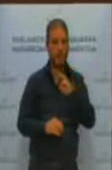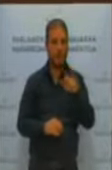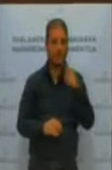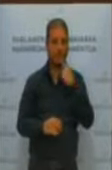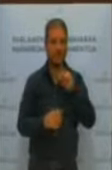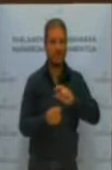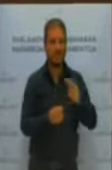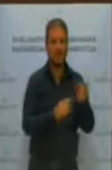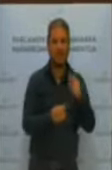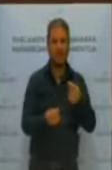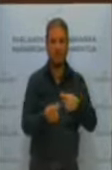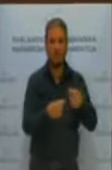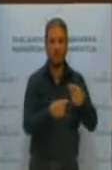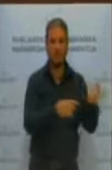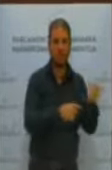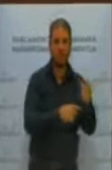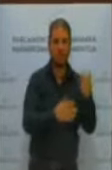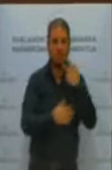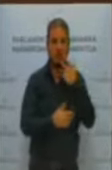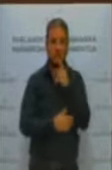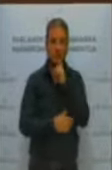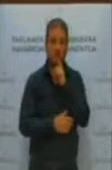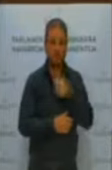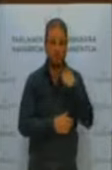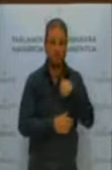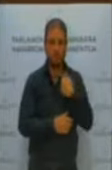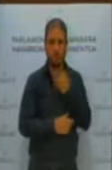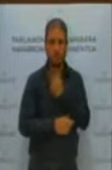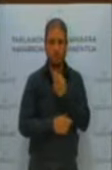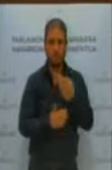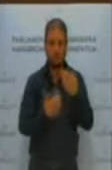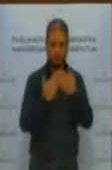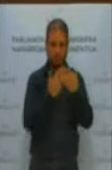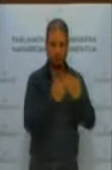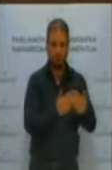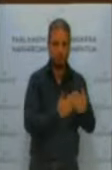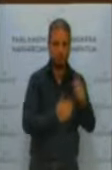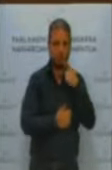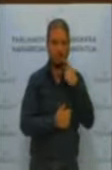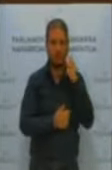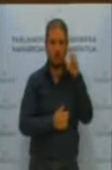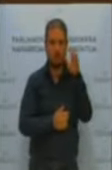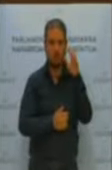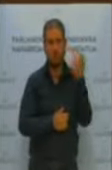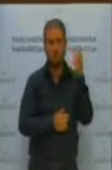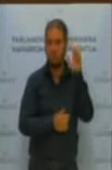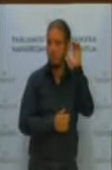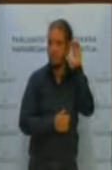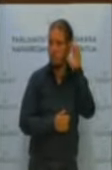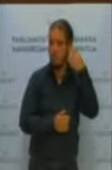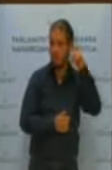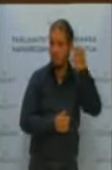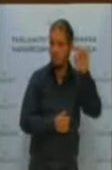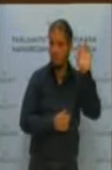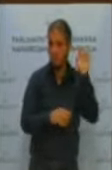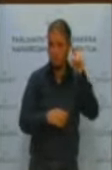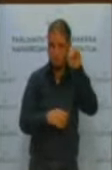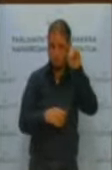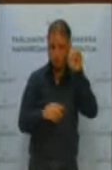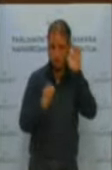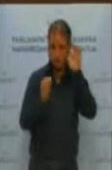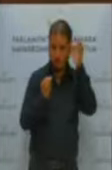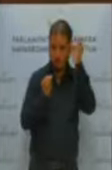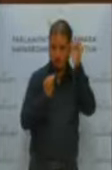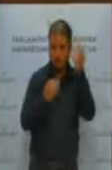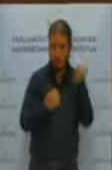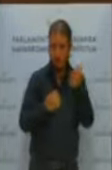cierta mayor complejidad, yo la verdad es que me lo he tenido que estudiar, había hablado muchas veces de estas operaciones, pero no sabía exactamente en qué consistían, y realmente